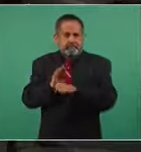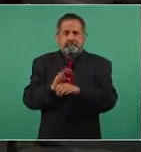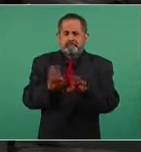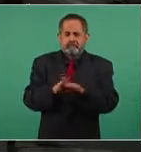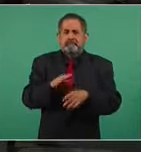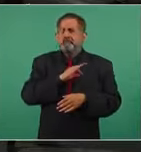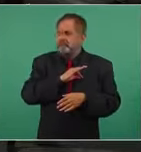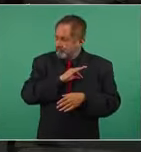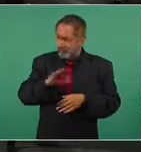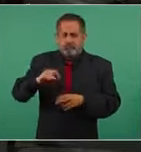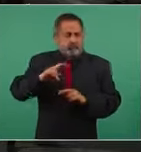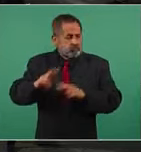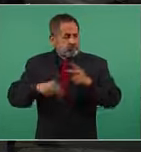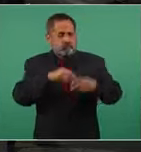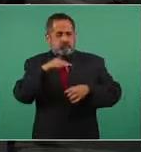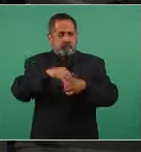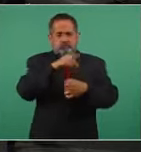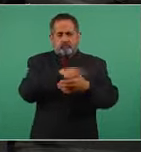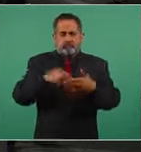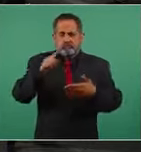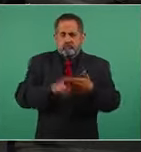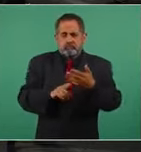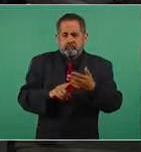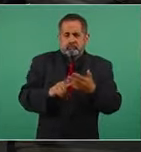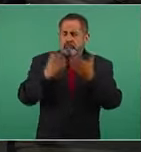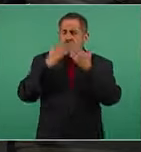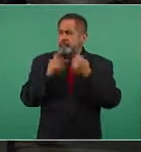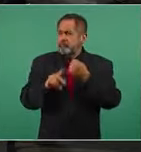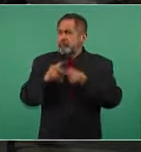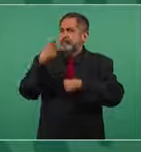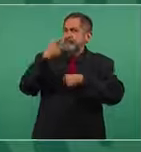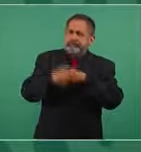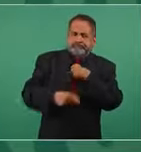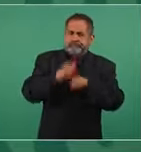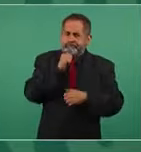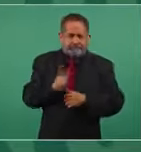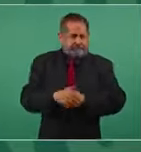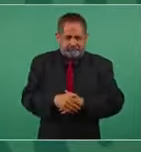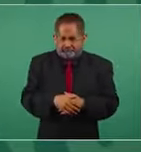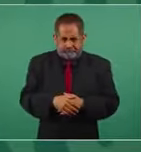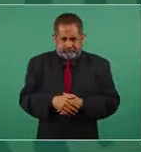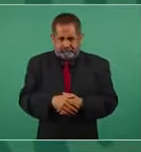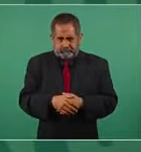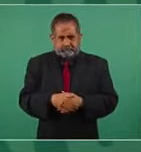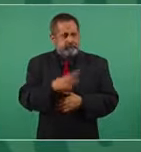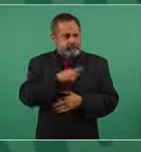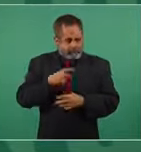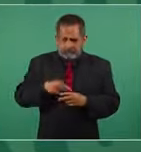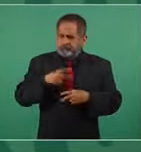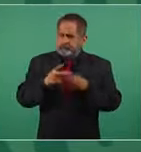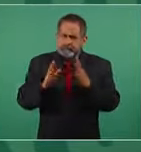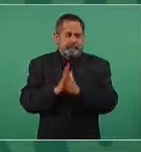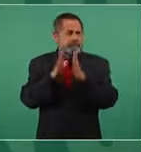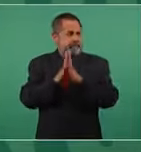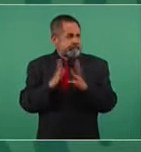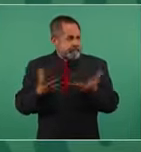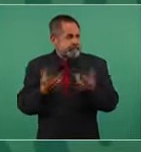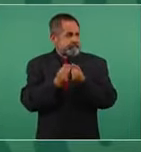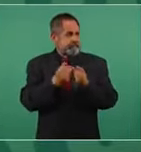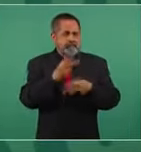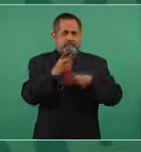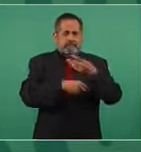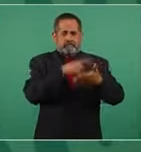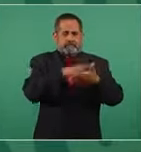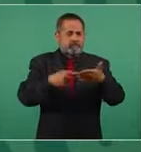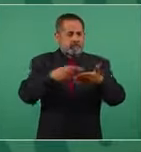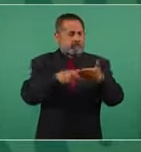a votar sin riesgos y hay que votar, hay que participar, eso es lo que